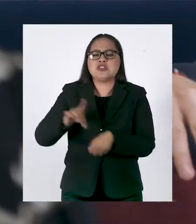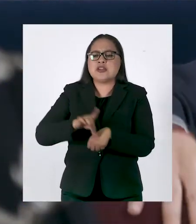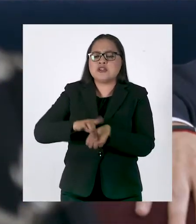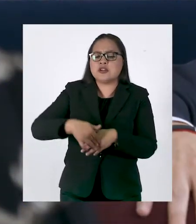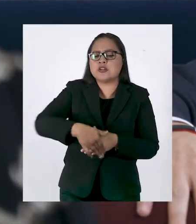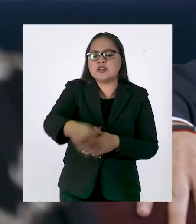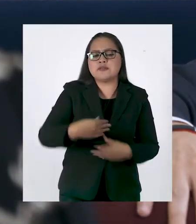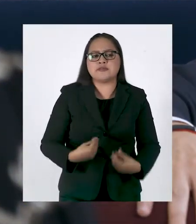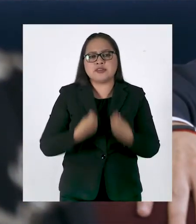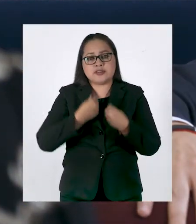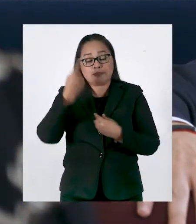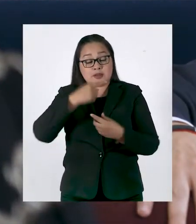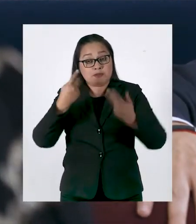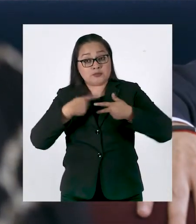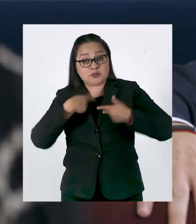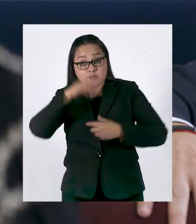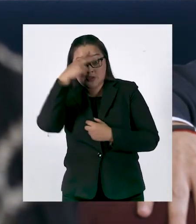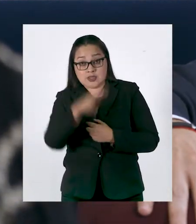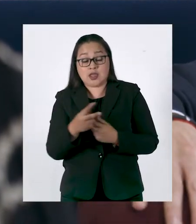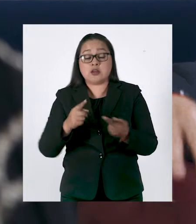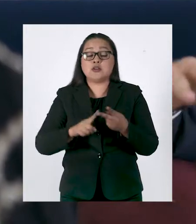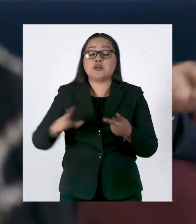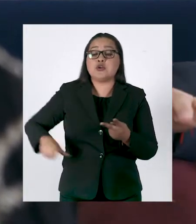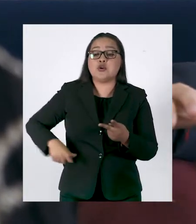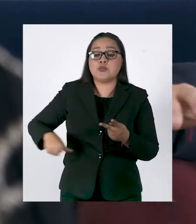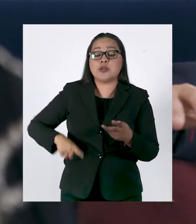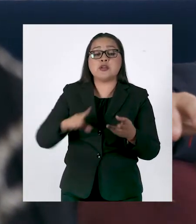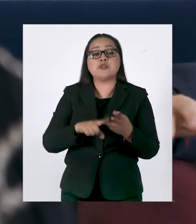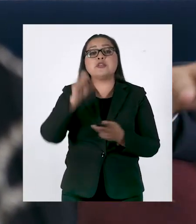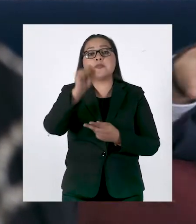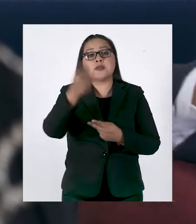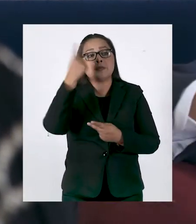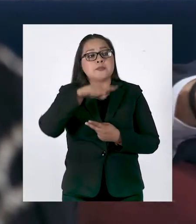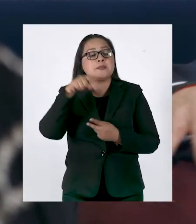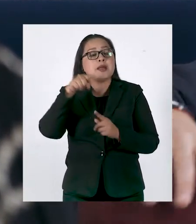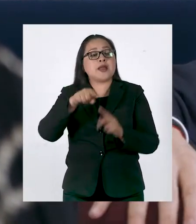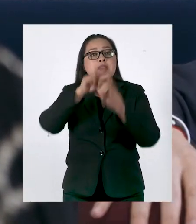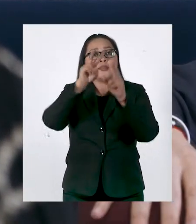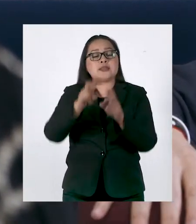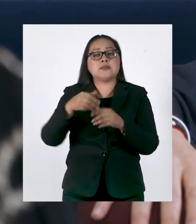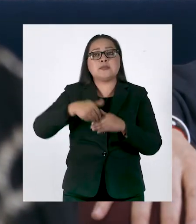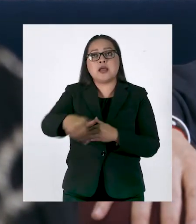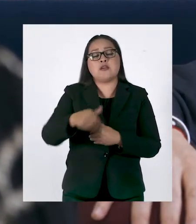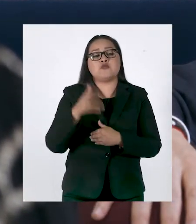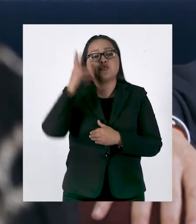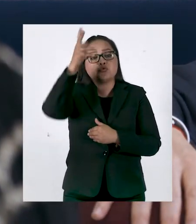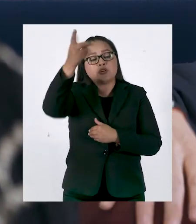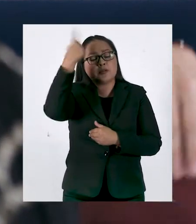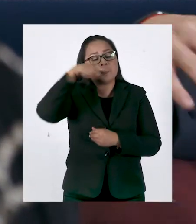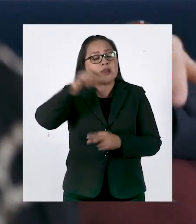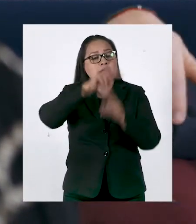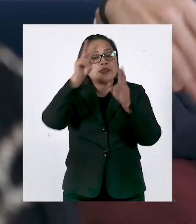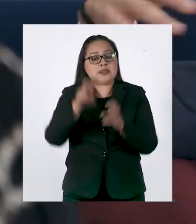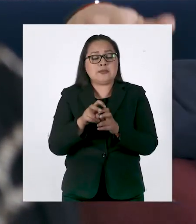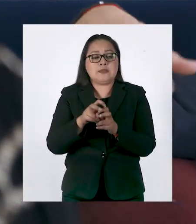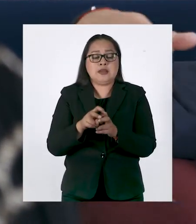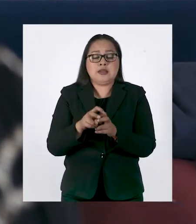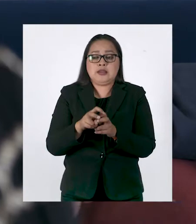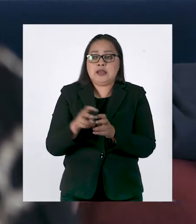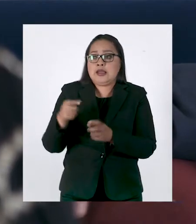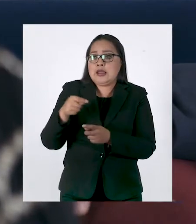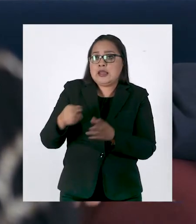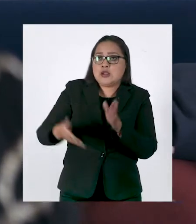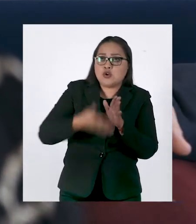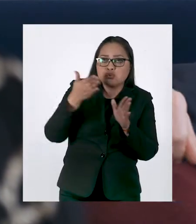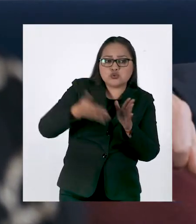que pasa en la vida diaria cotidiana, tanto de los mexicanos, tanto del gobierno y por supuesto de lo que tiene que ver con las proyecciones futuras en